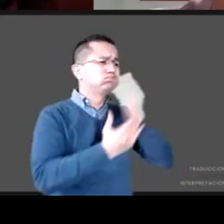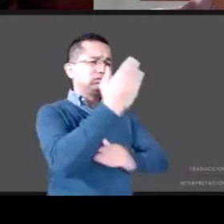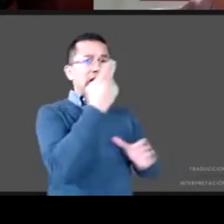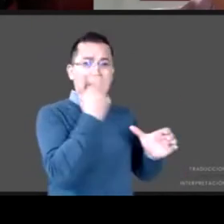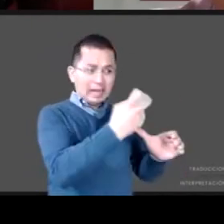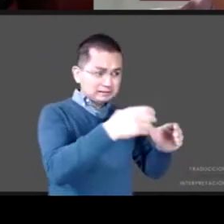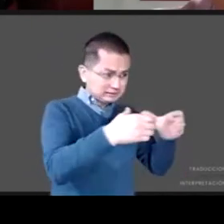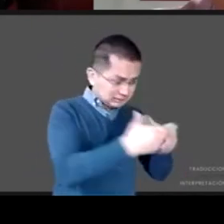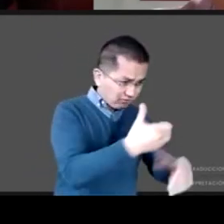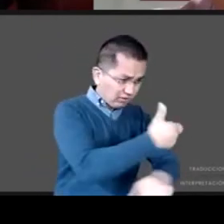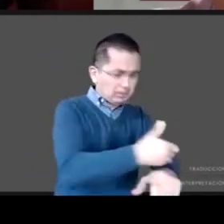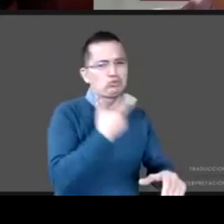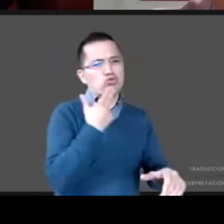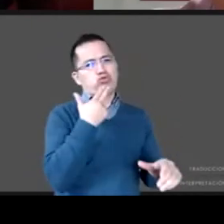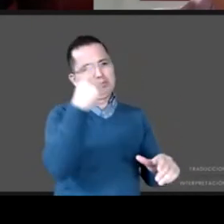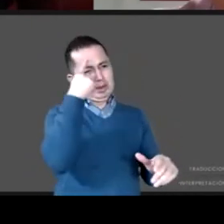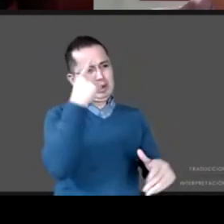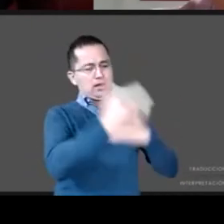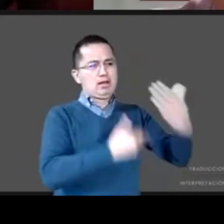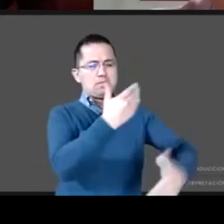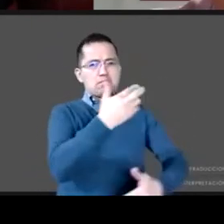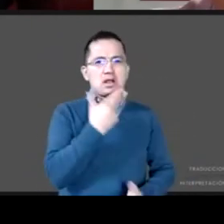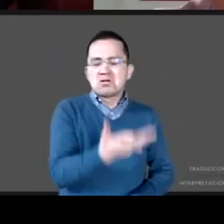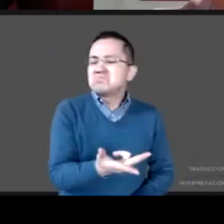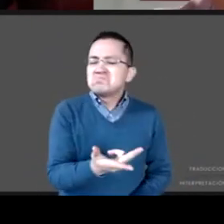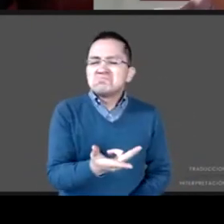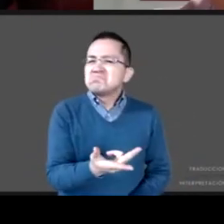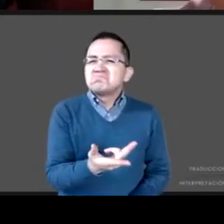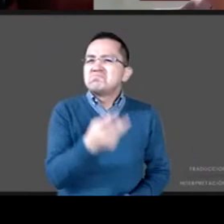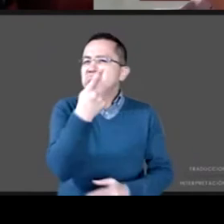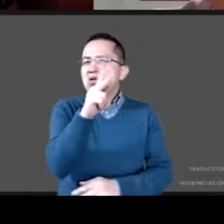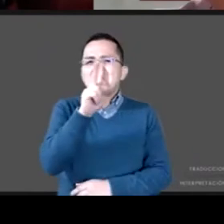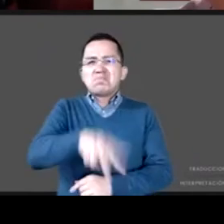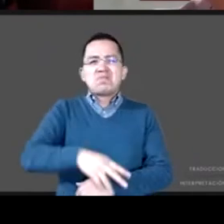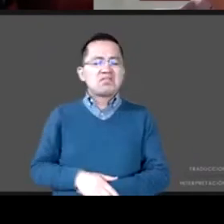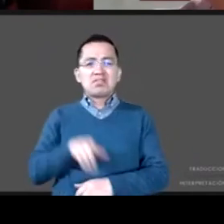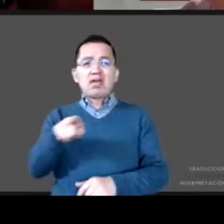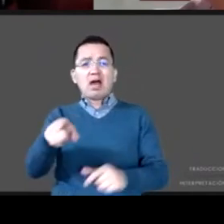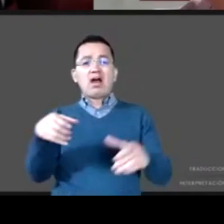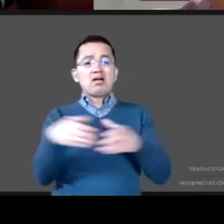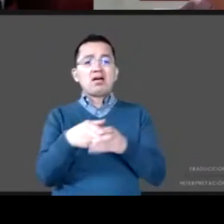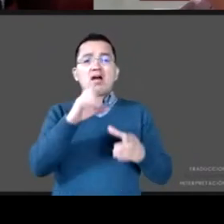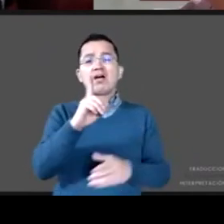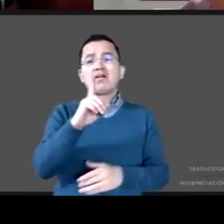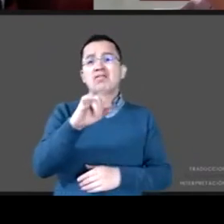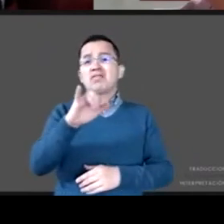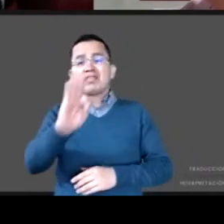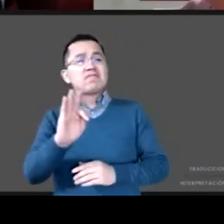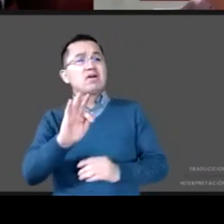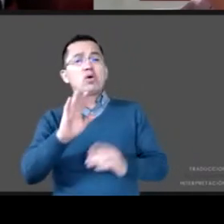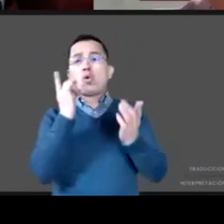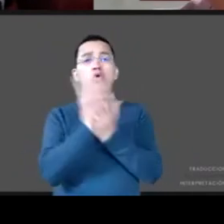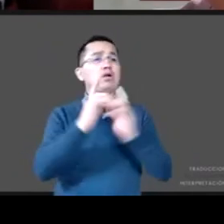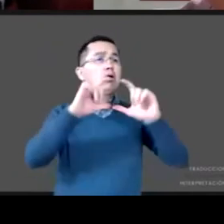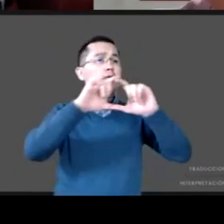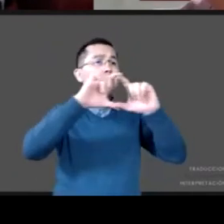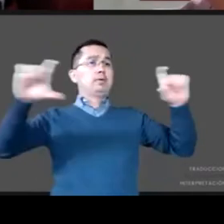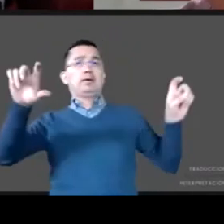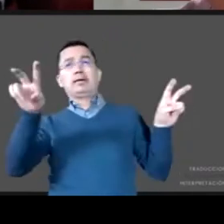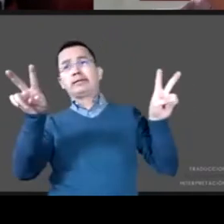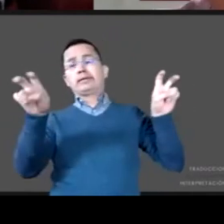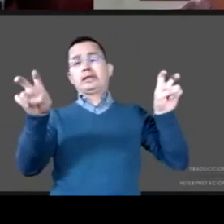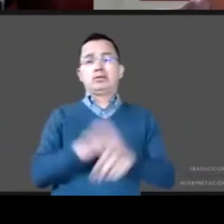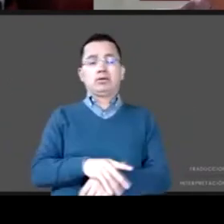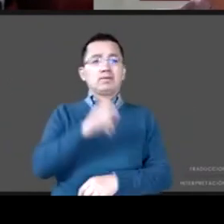hecho es que más allá de ser un logo y un planteamiento el DIF y el sector público de los 70s